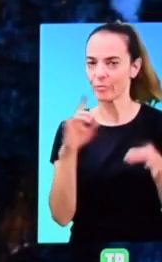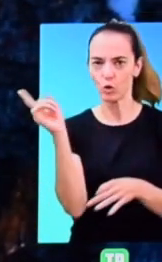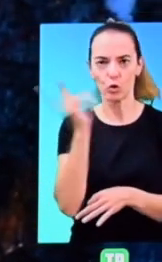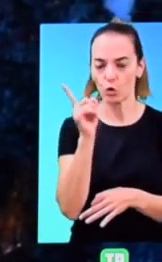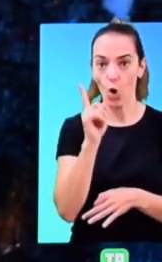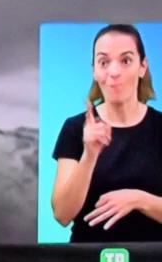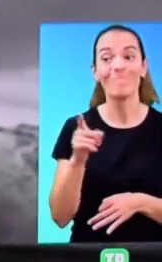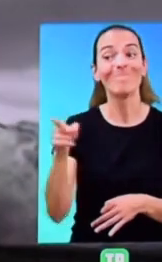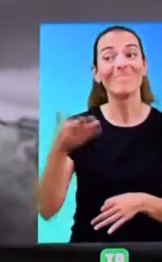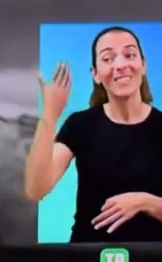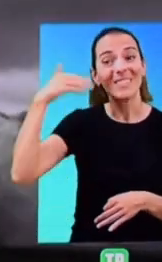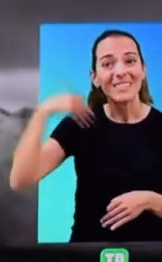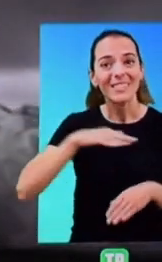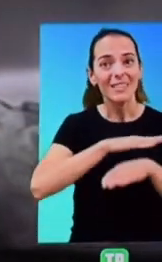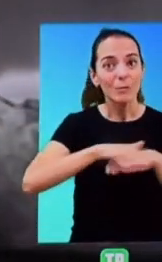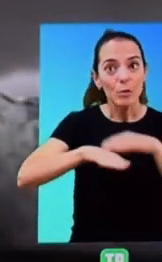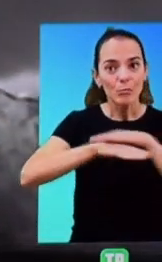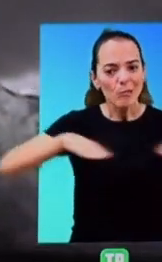los continentes.